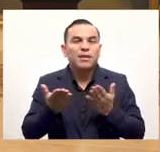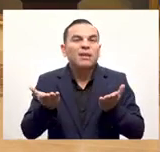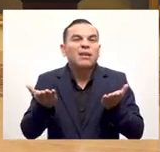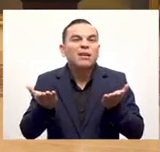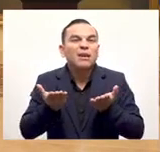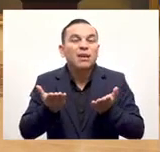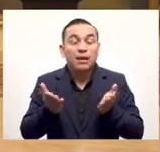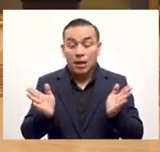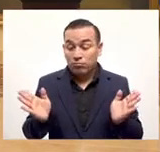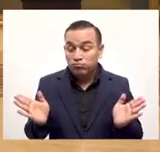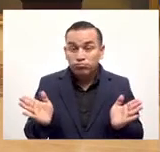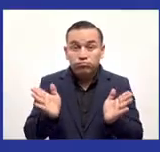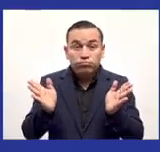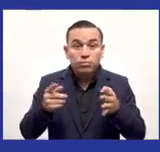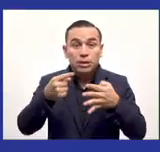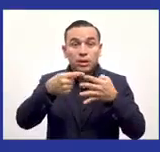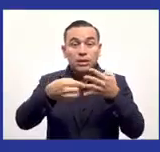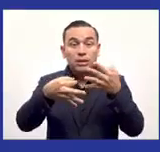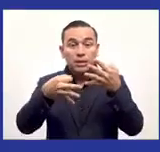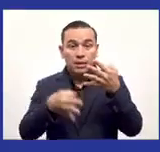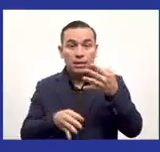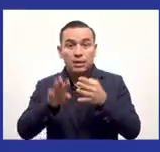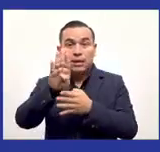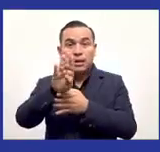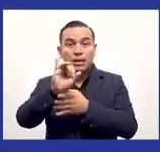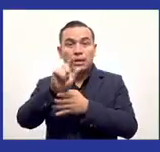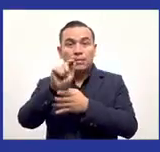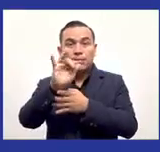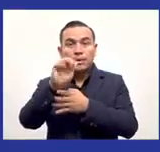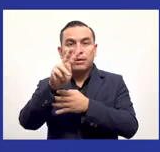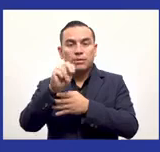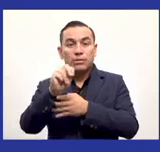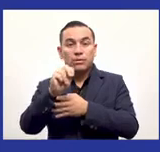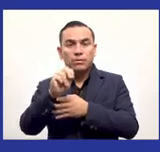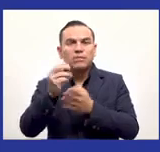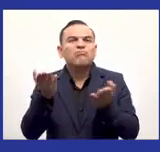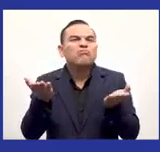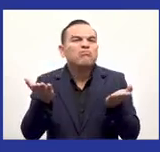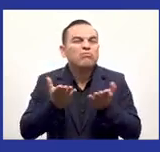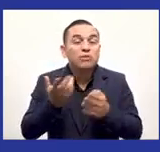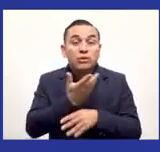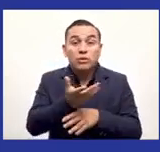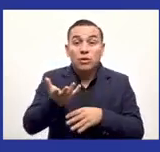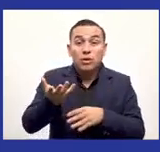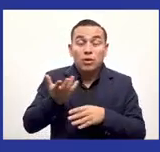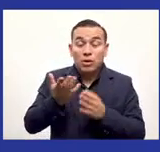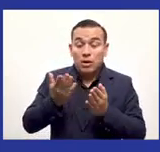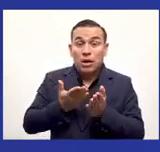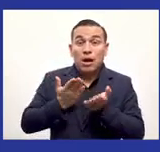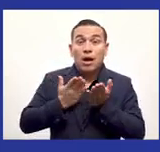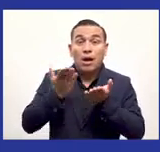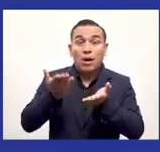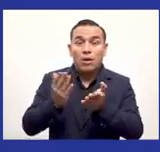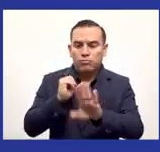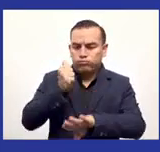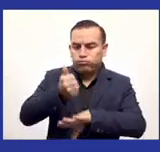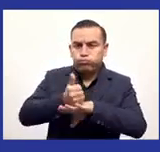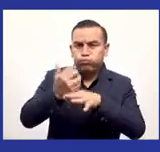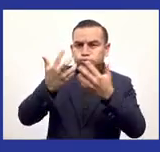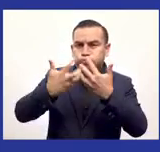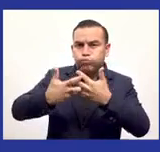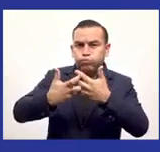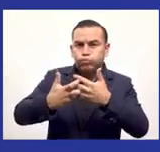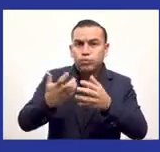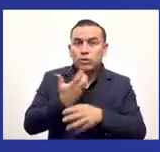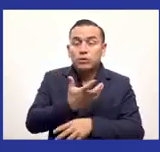Y lo que se intenta con la ley Bitcoin es conectar nuestro país con el resto del mundo, atraer divisas e inversiones y turismo